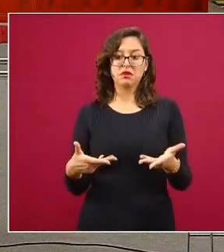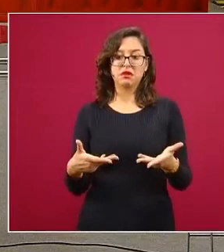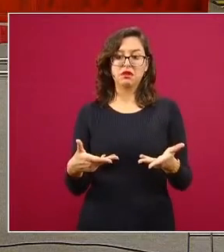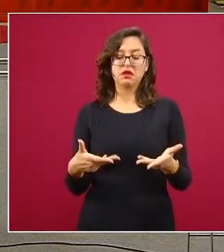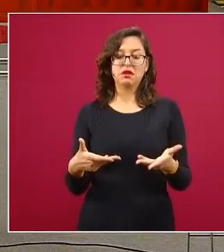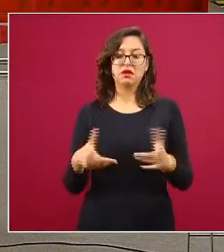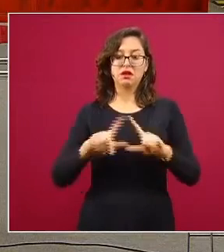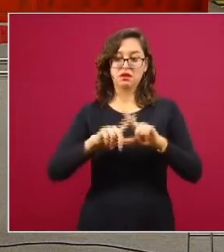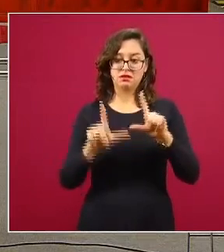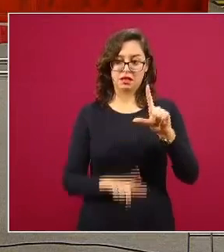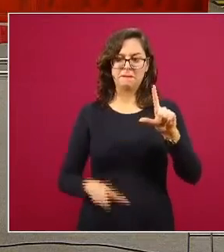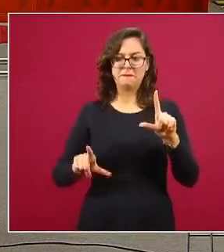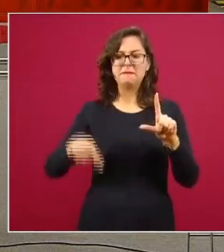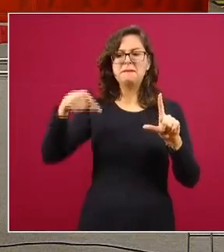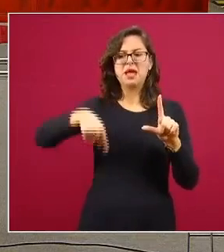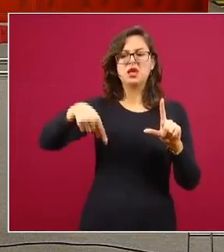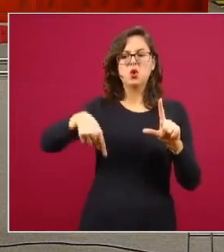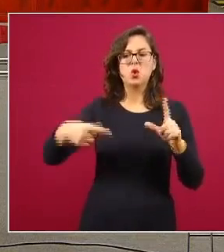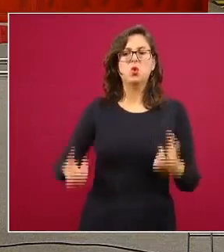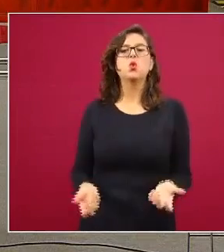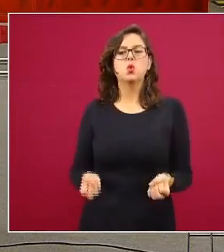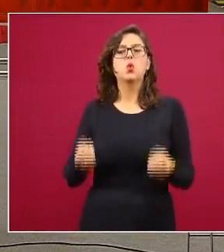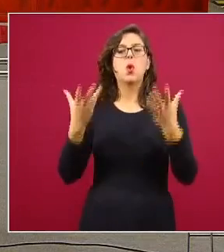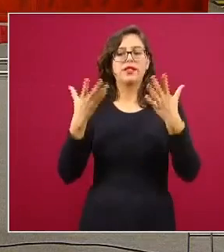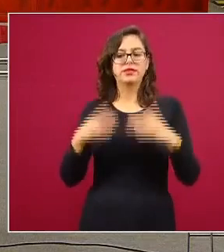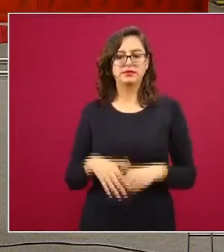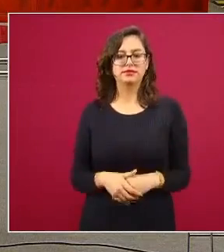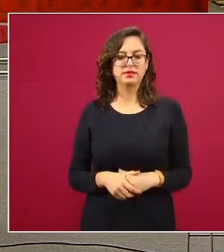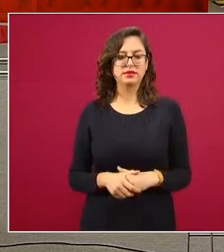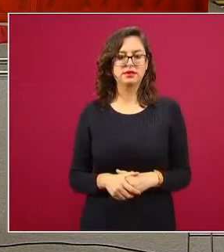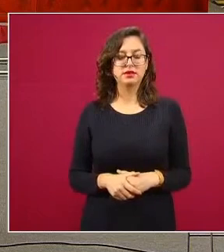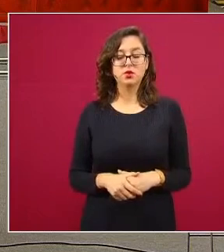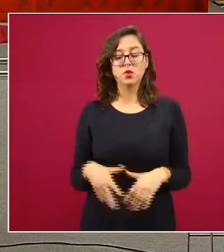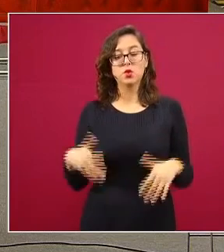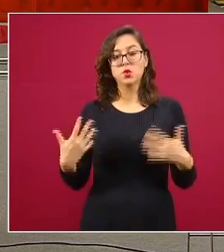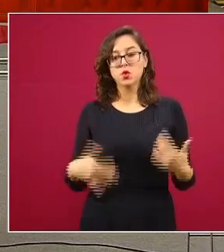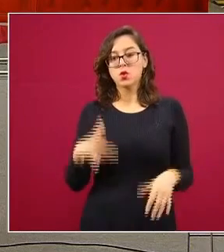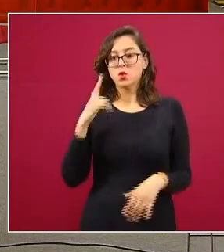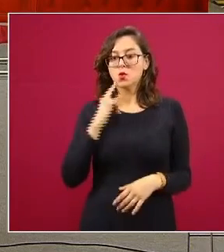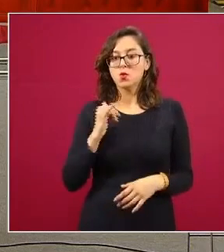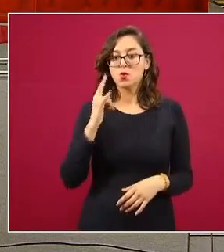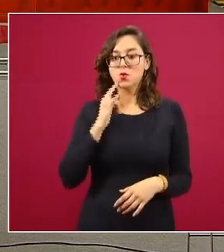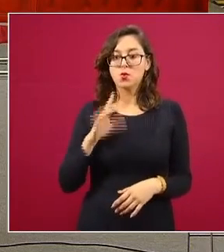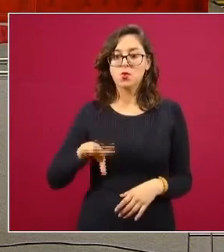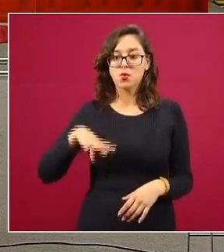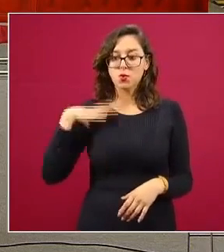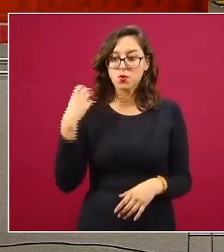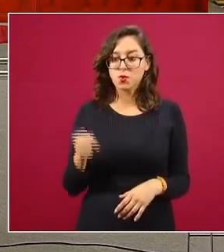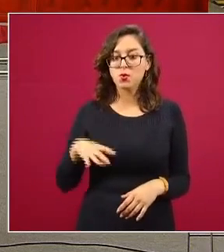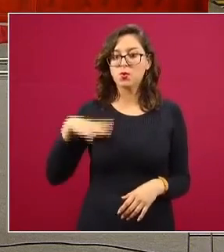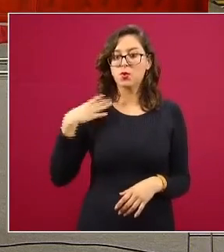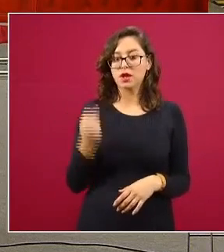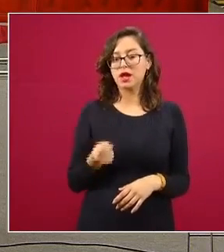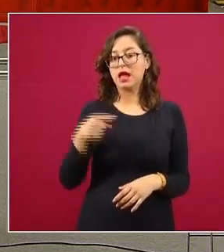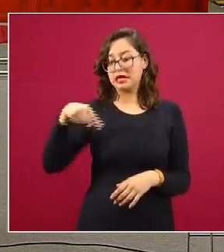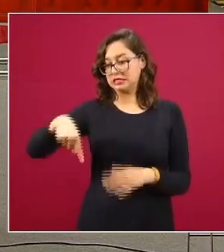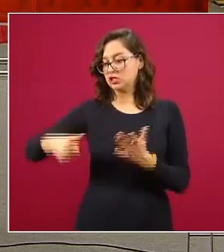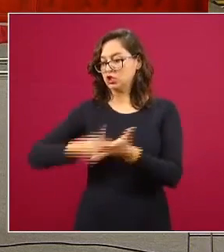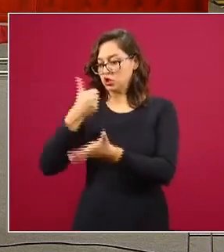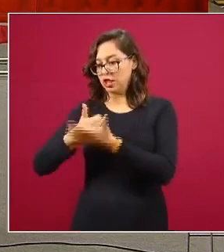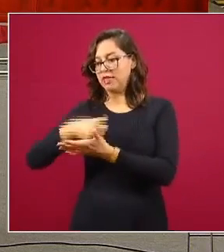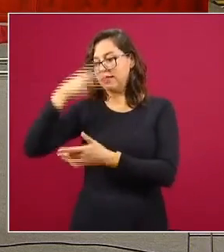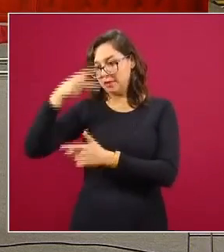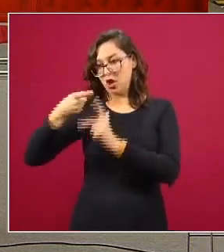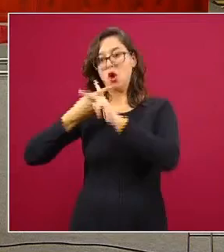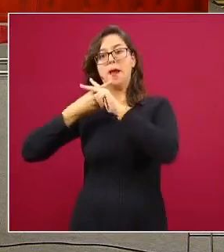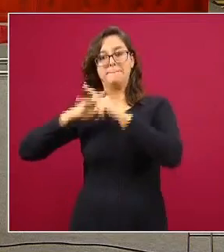a nivel nacional el esfuerzo que se hizo a partir de la iniciativa de Ciudad de México que